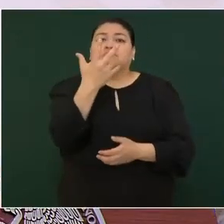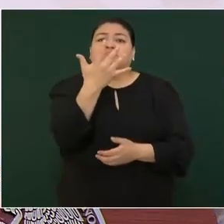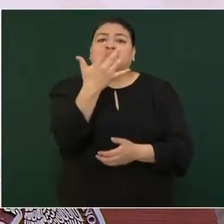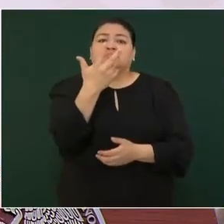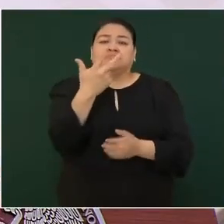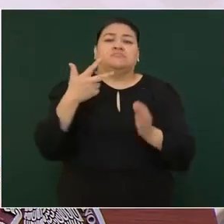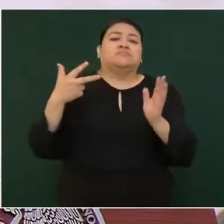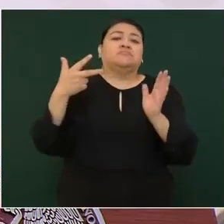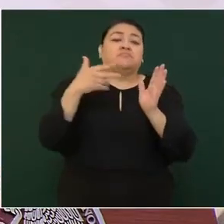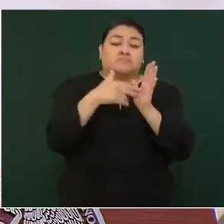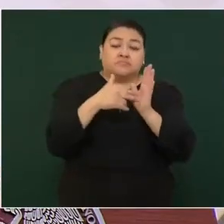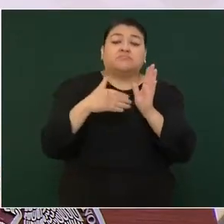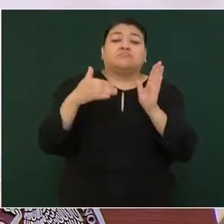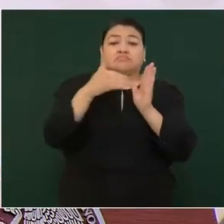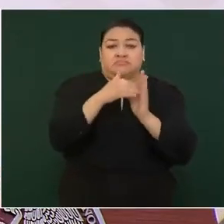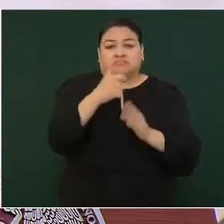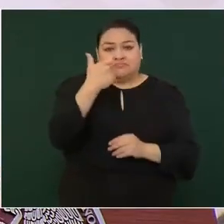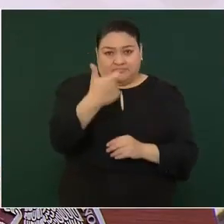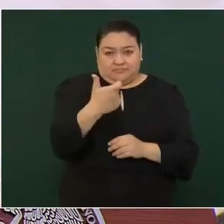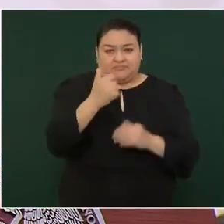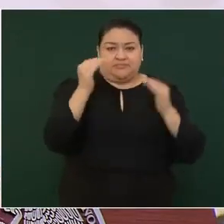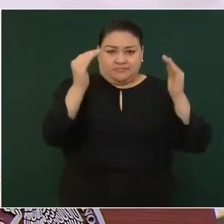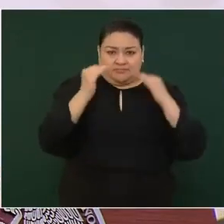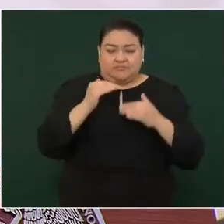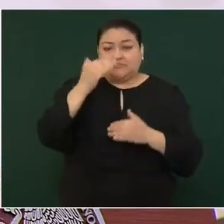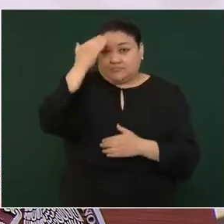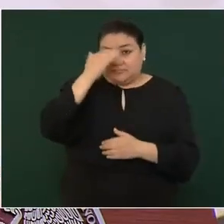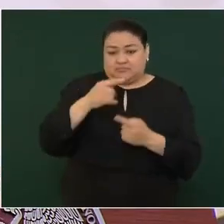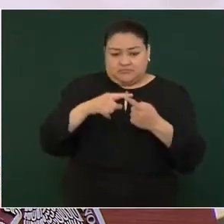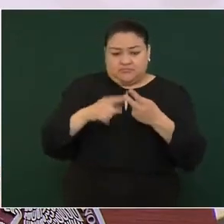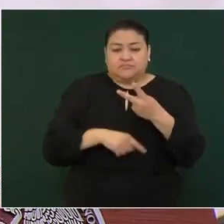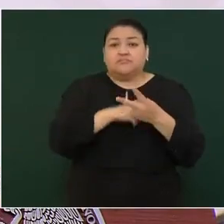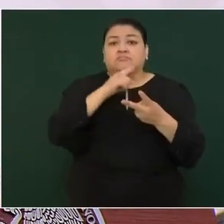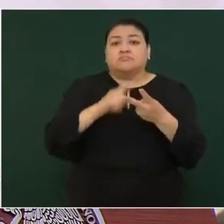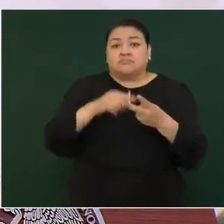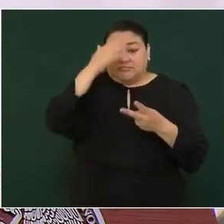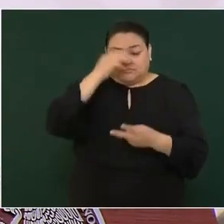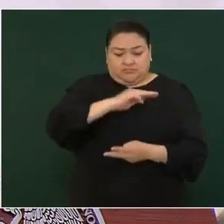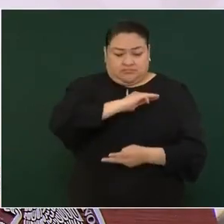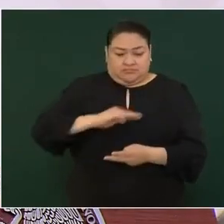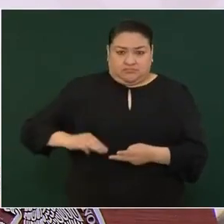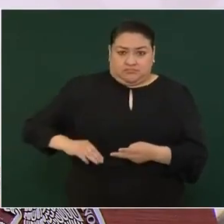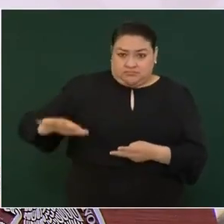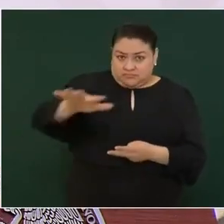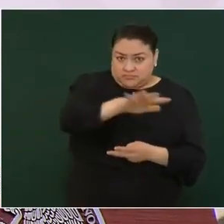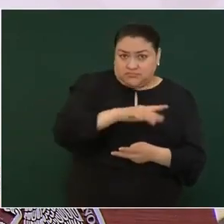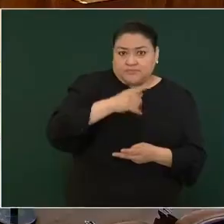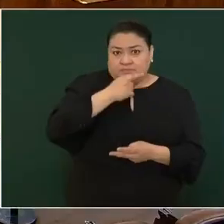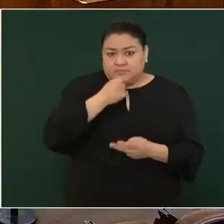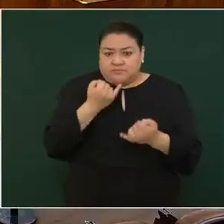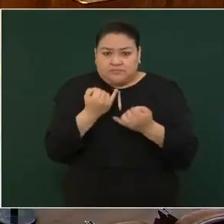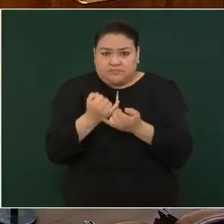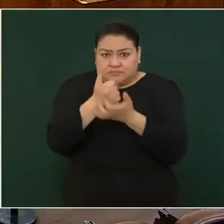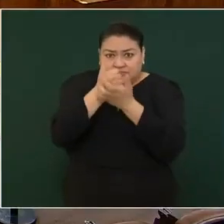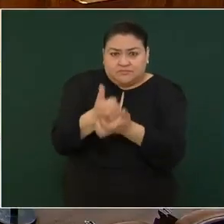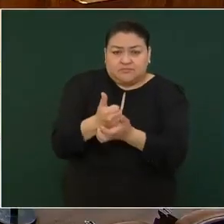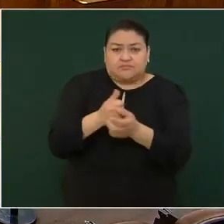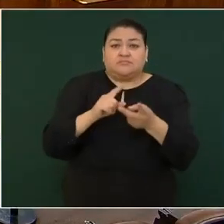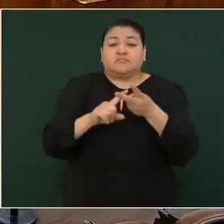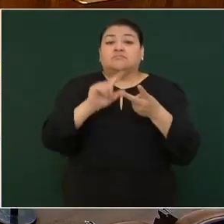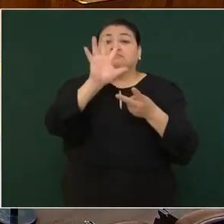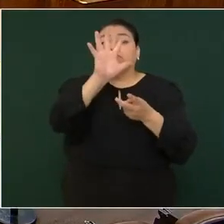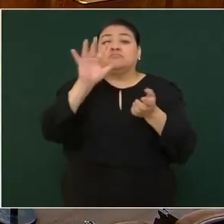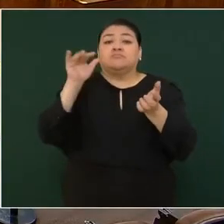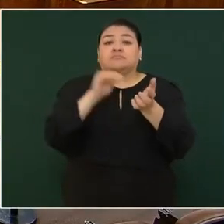.8 millones de pesos, y en lo que es el fortalecimiento de los municipios y demarcaciones territoriales, 5